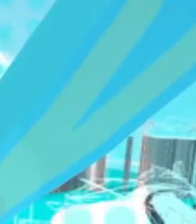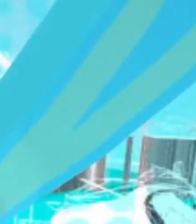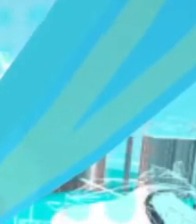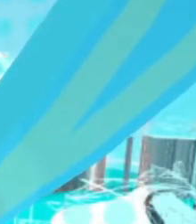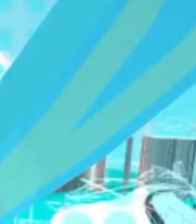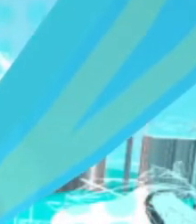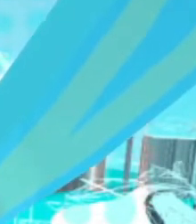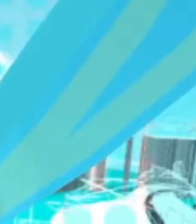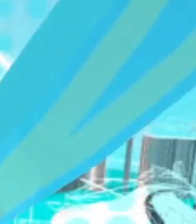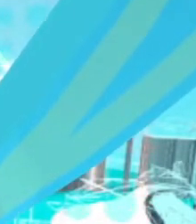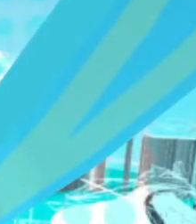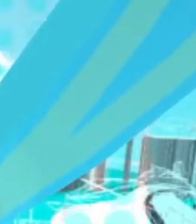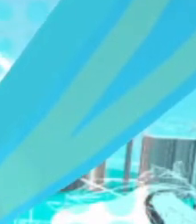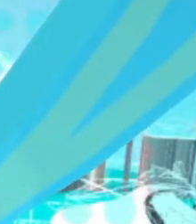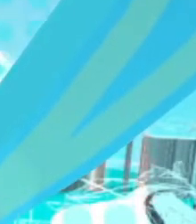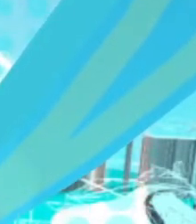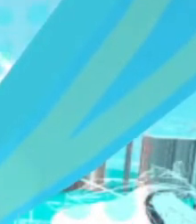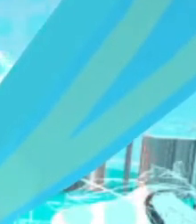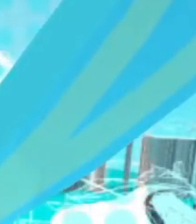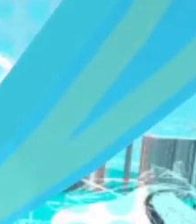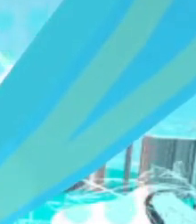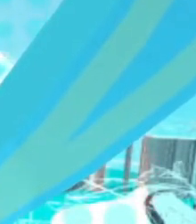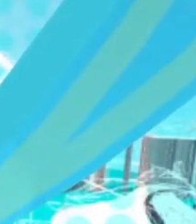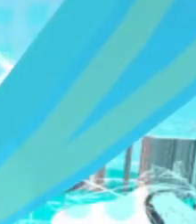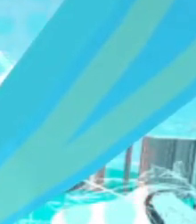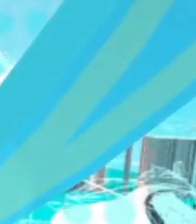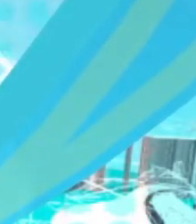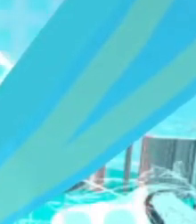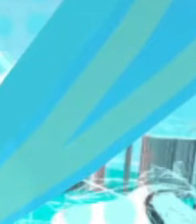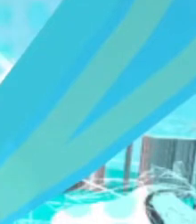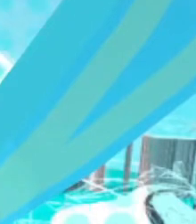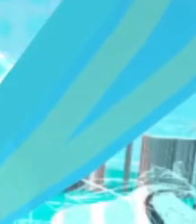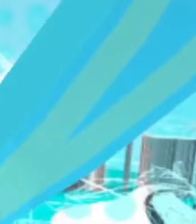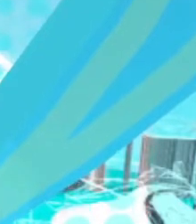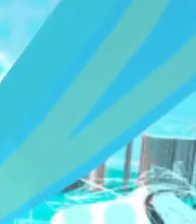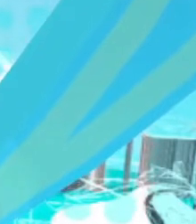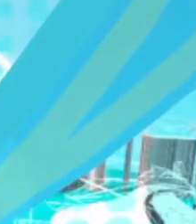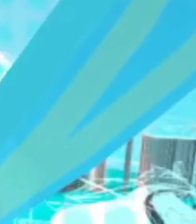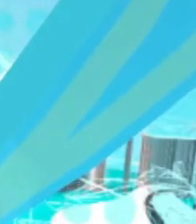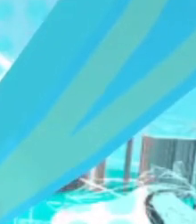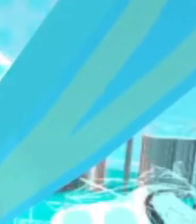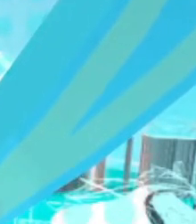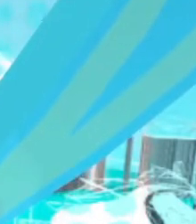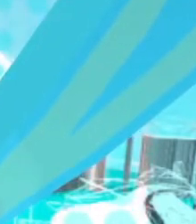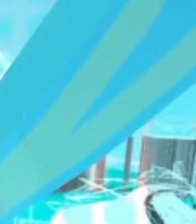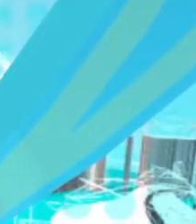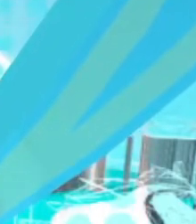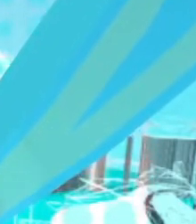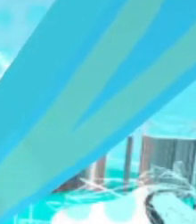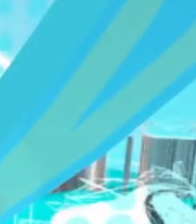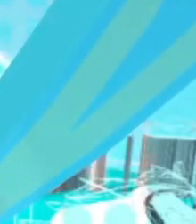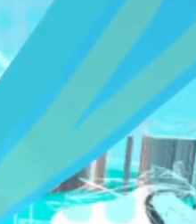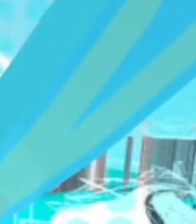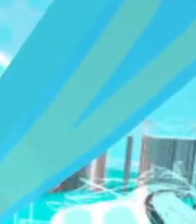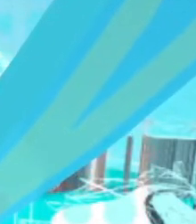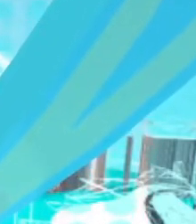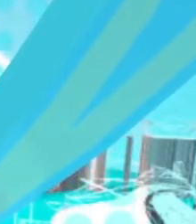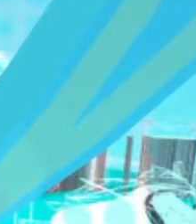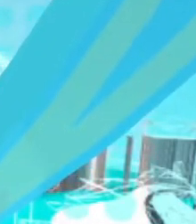El precio del dólar En la venta 615 colones Con 13 centavos